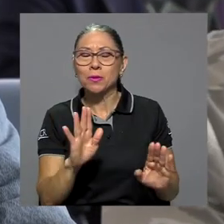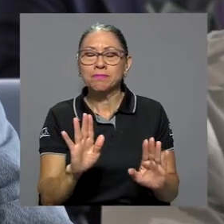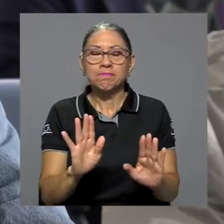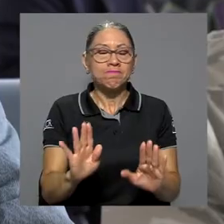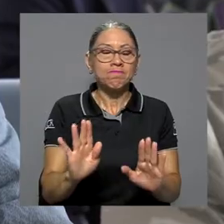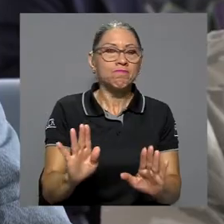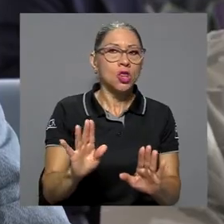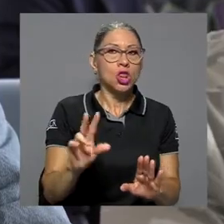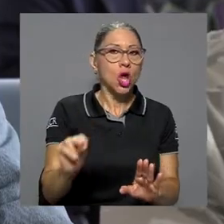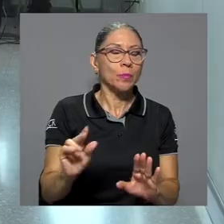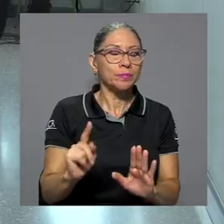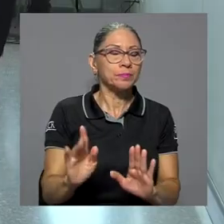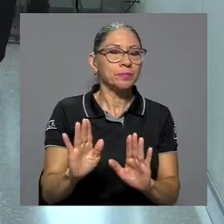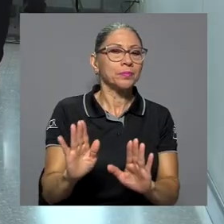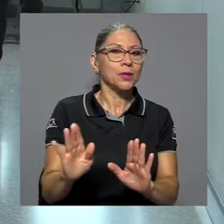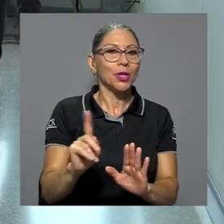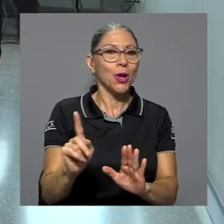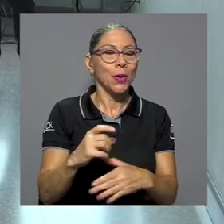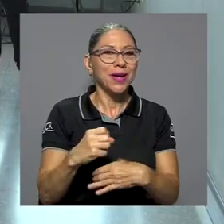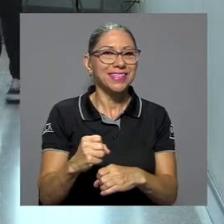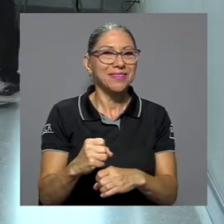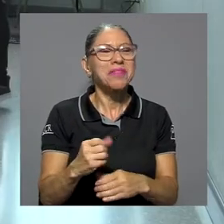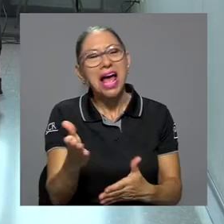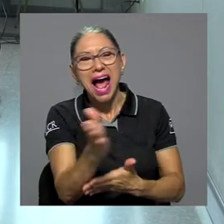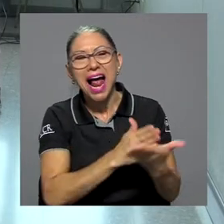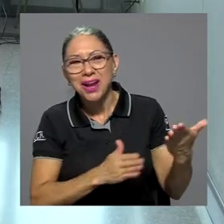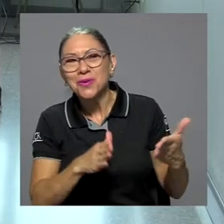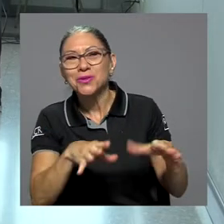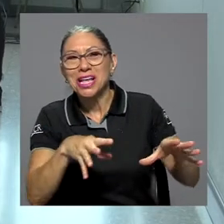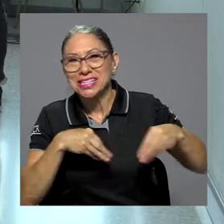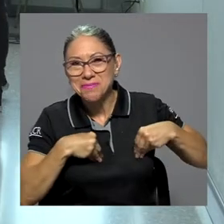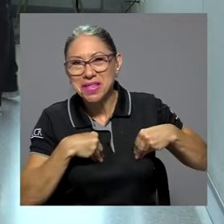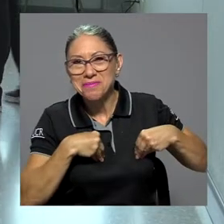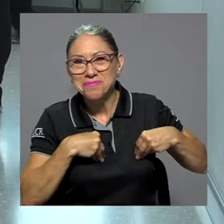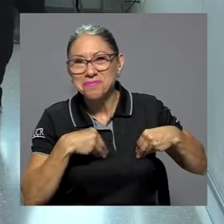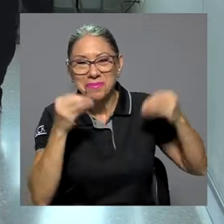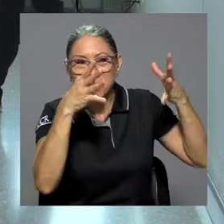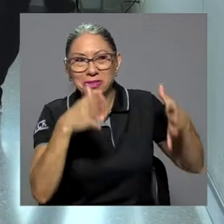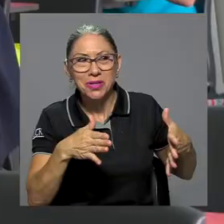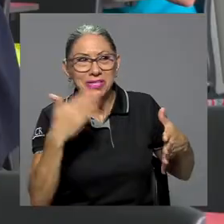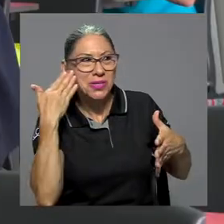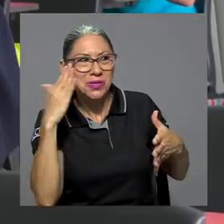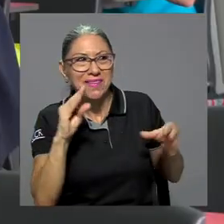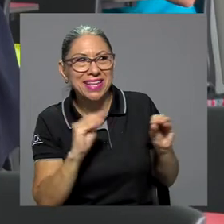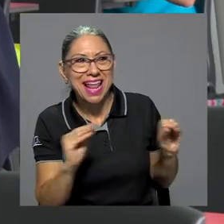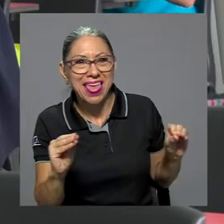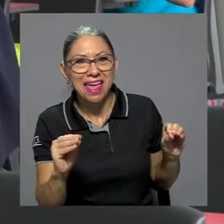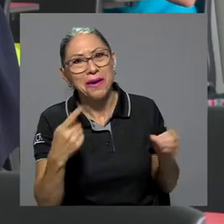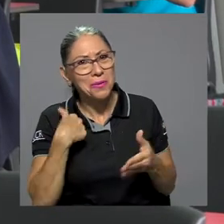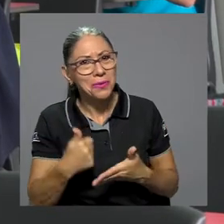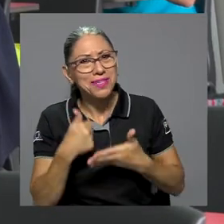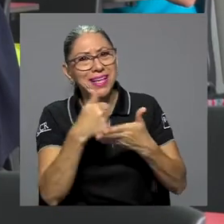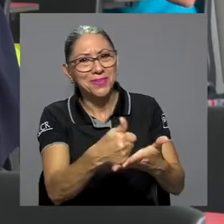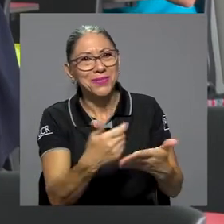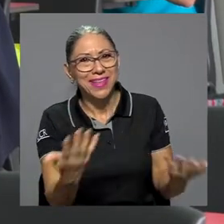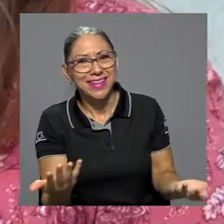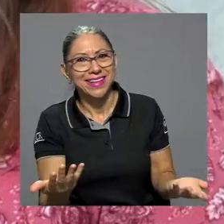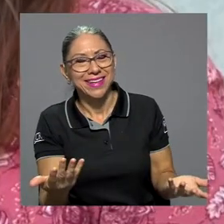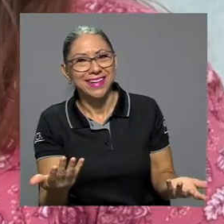resistencia? No, no lo voy a hacer. Bueno, hay algunos que sí aceptan que no saben nada y está bien, uno les ayuda. O